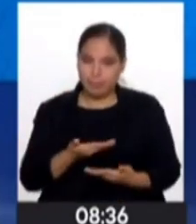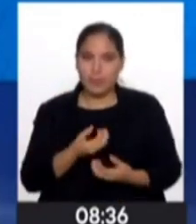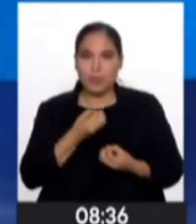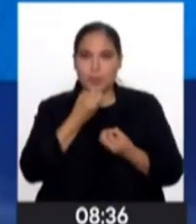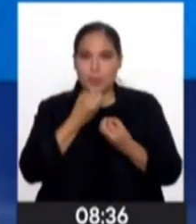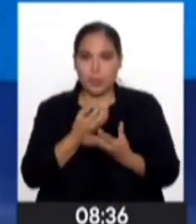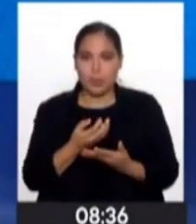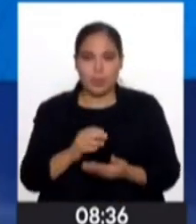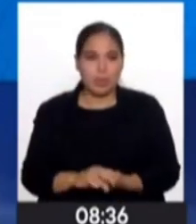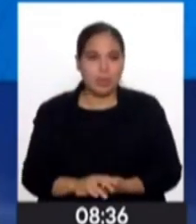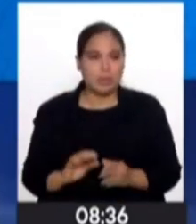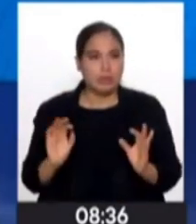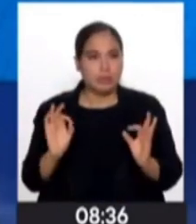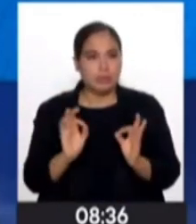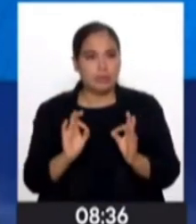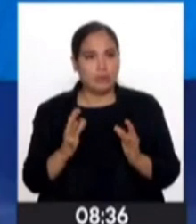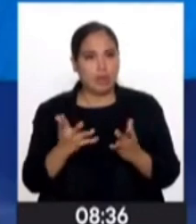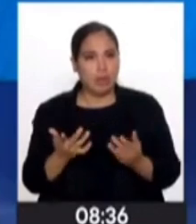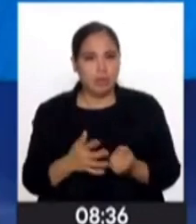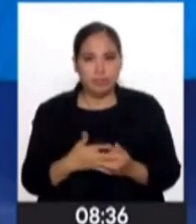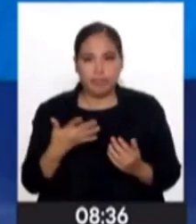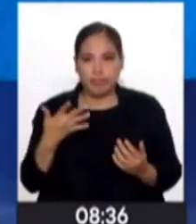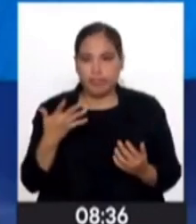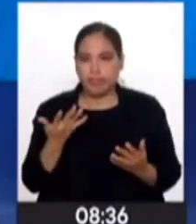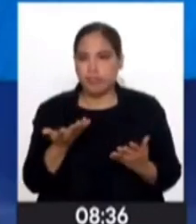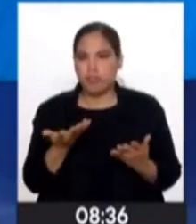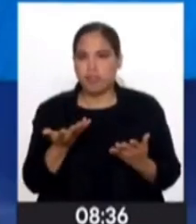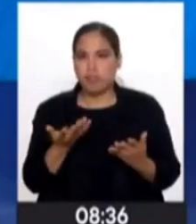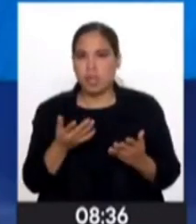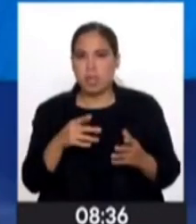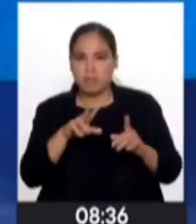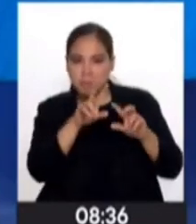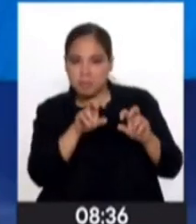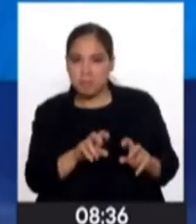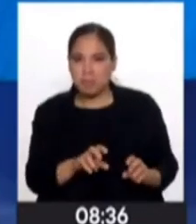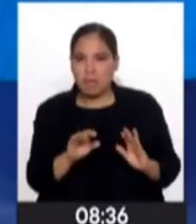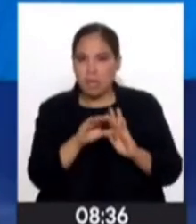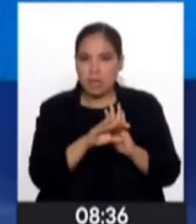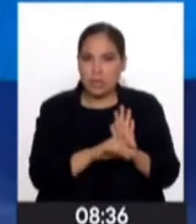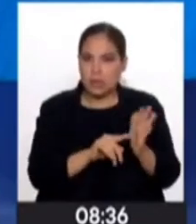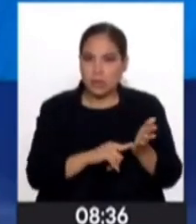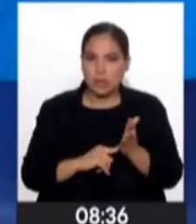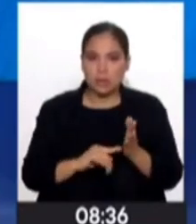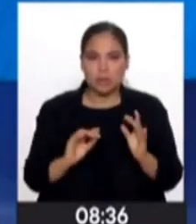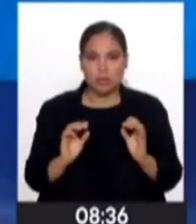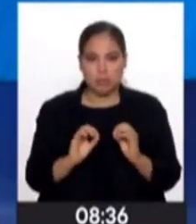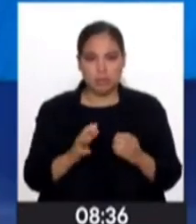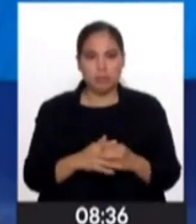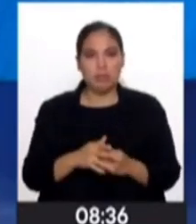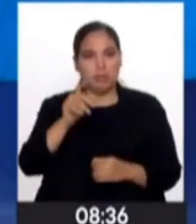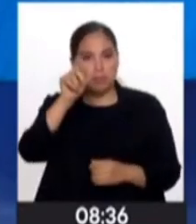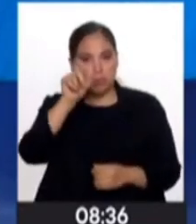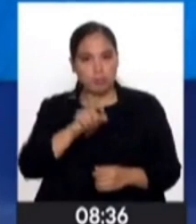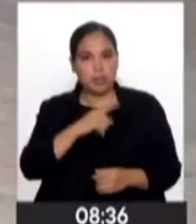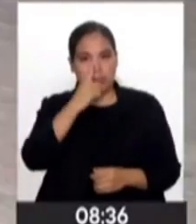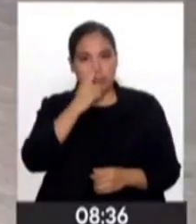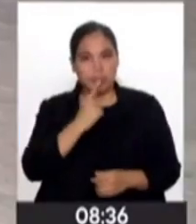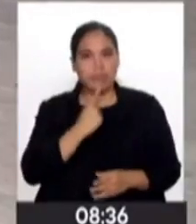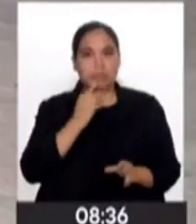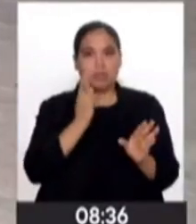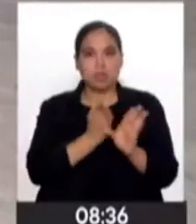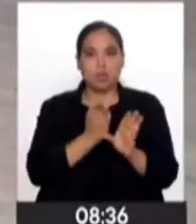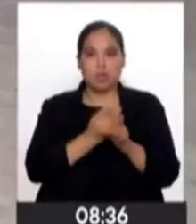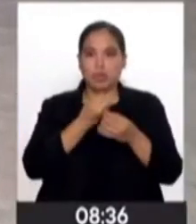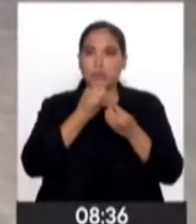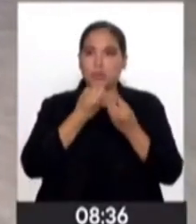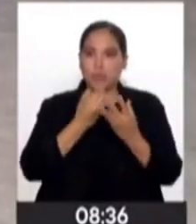muy buena gana, sí previo estudio a la persona y requisito, porque tiene que ser una persona con un perfil psicológico que